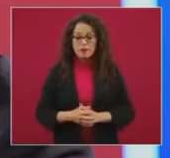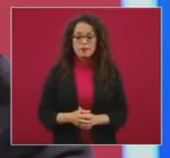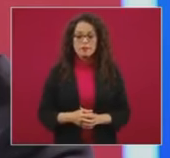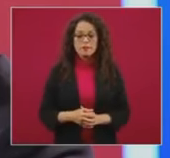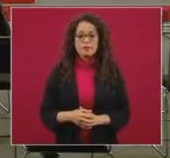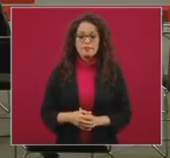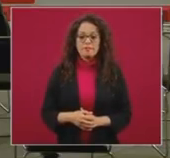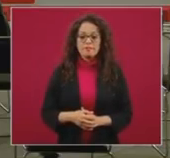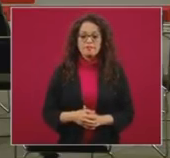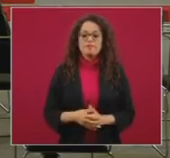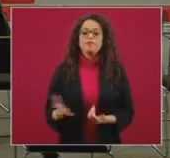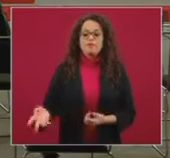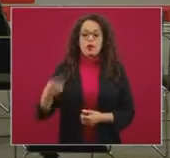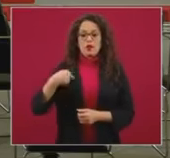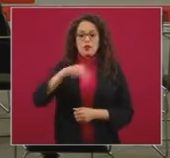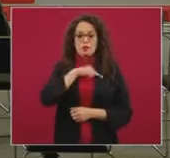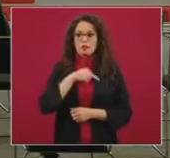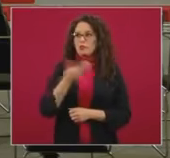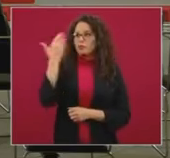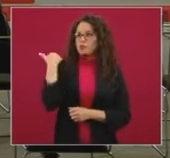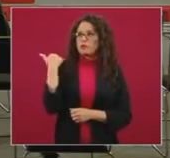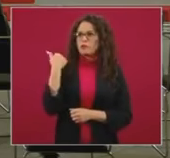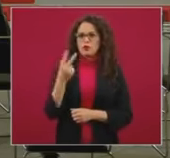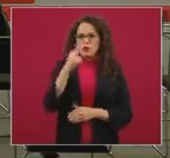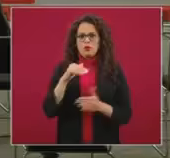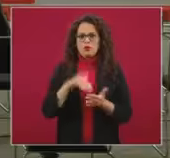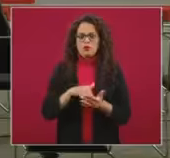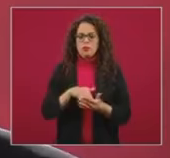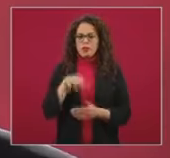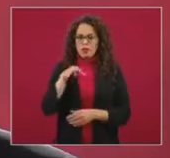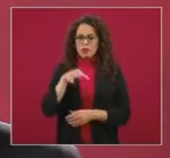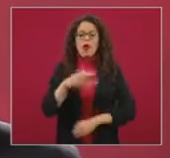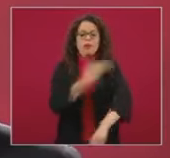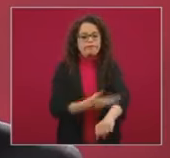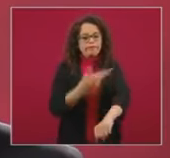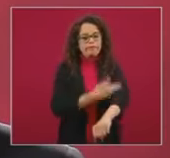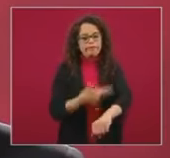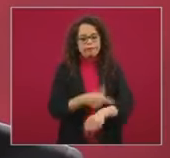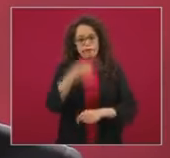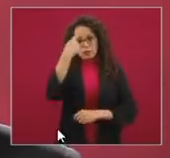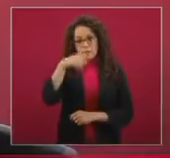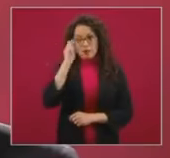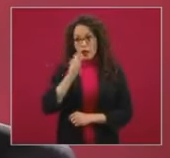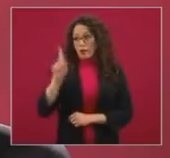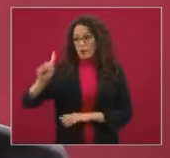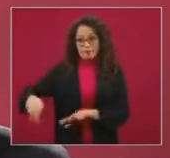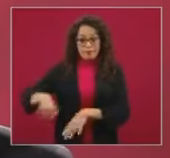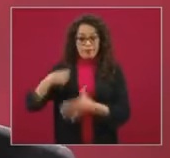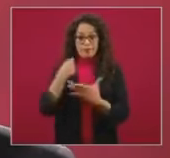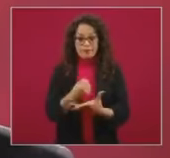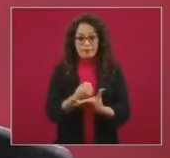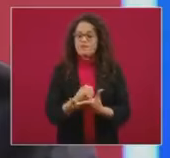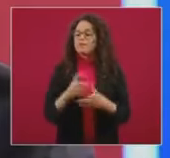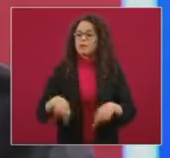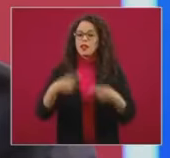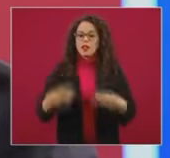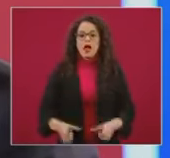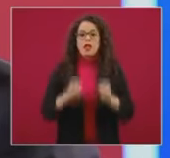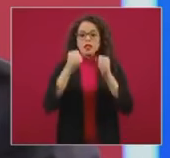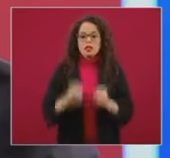hicimos gestiones el año pasado para lograr que, desde el presupuesto de egresos de la Federación, se garantice